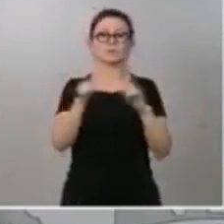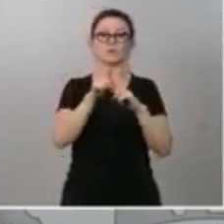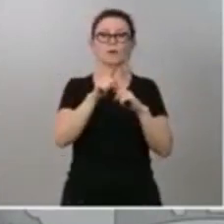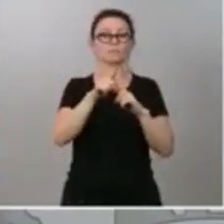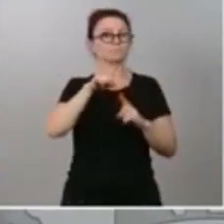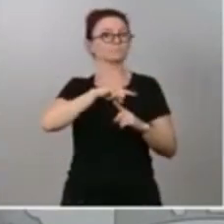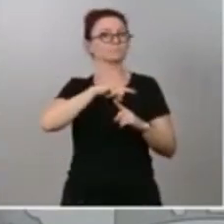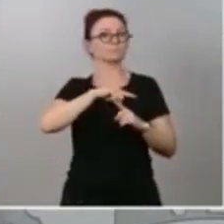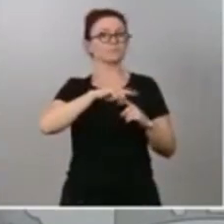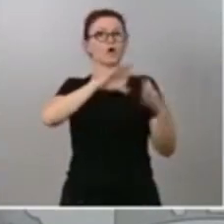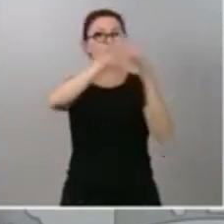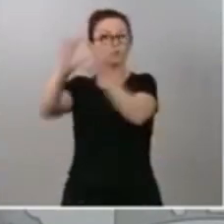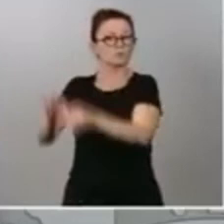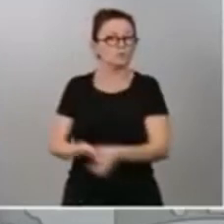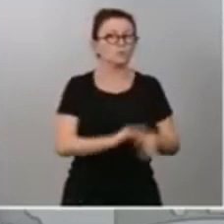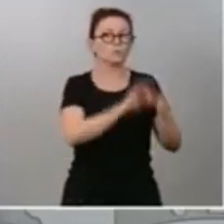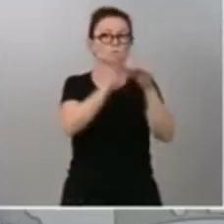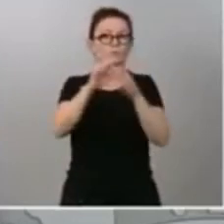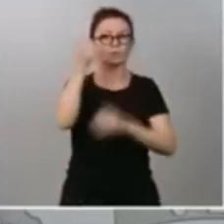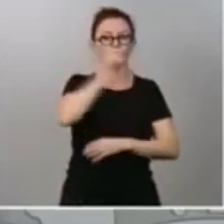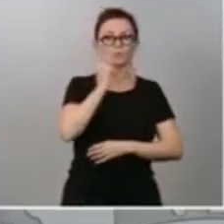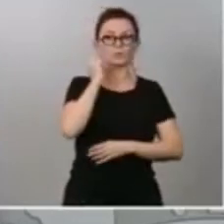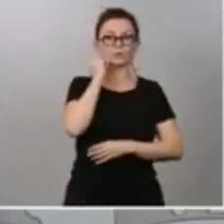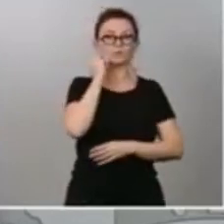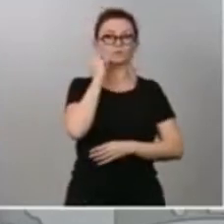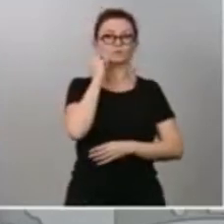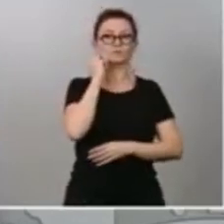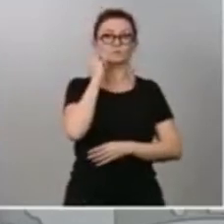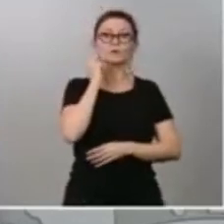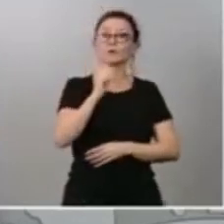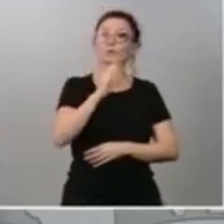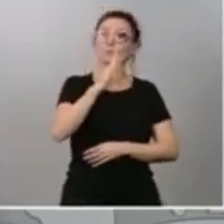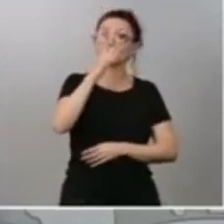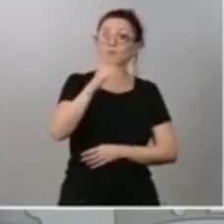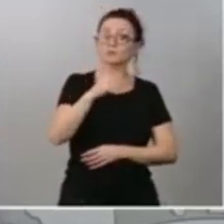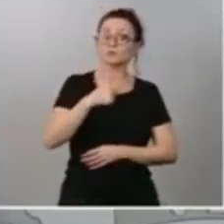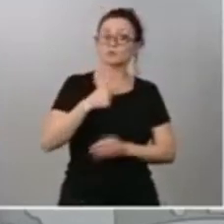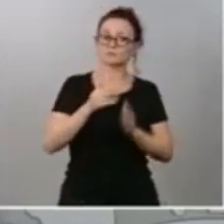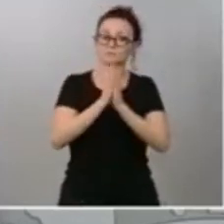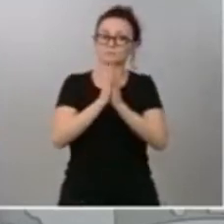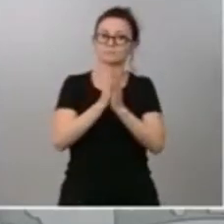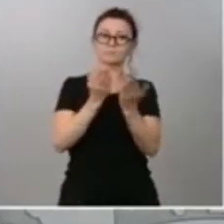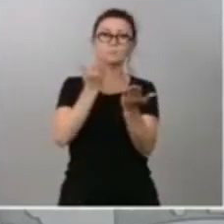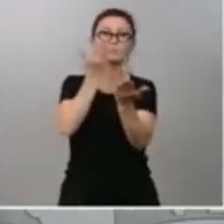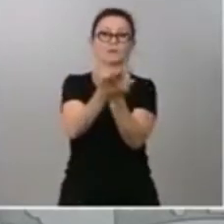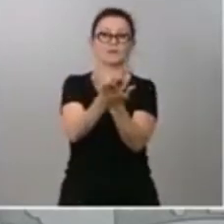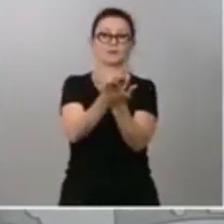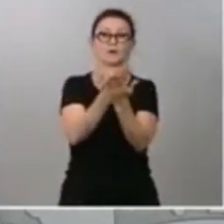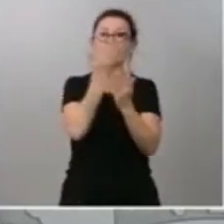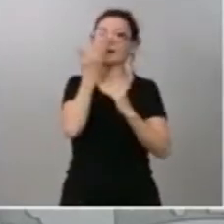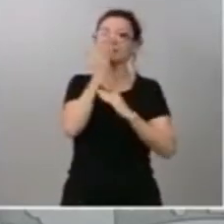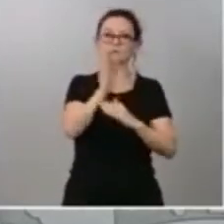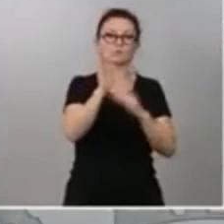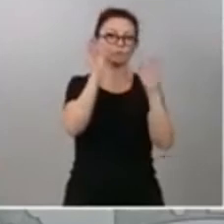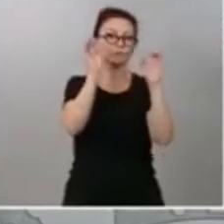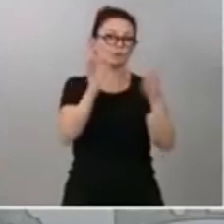unidas y justamente por ello apelo a esa misma actitud para el periodo que tenemos por delante.